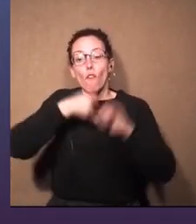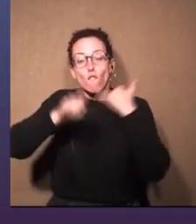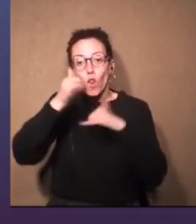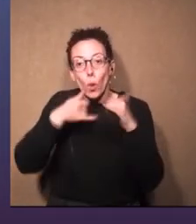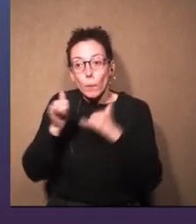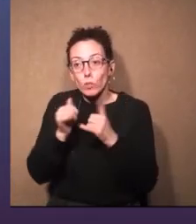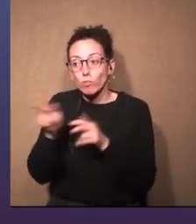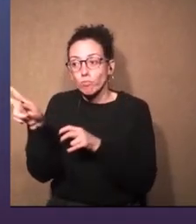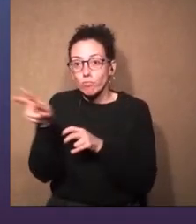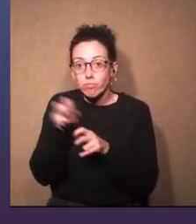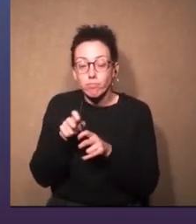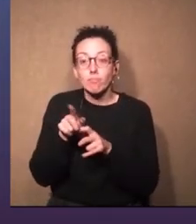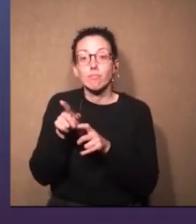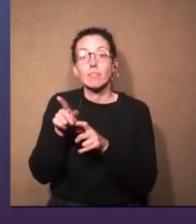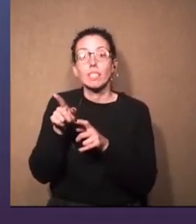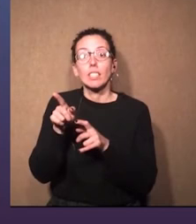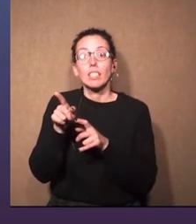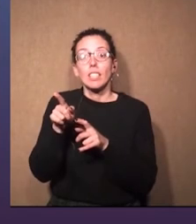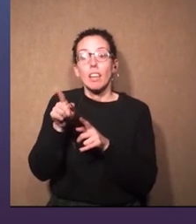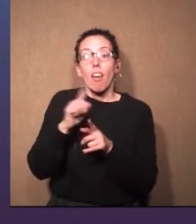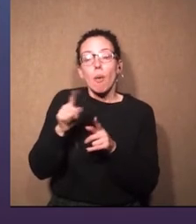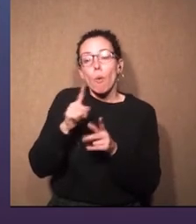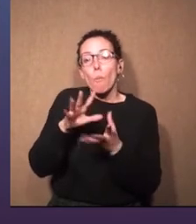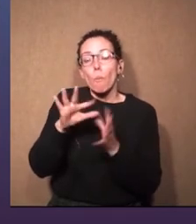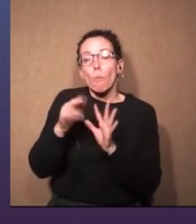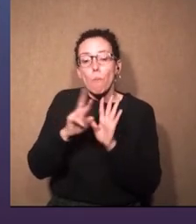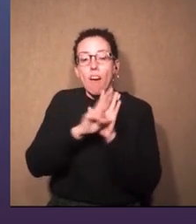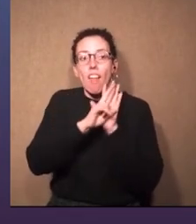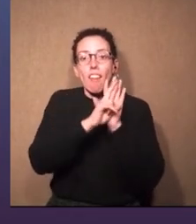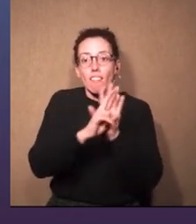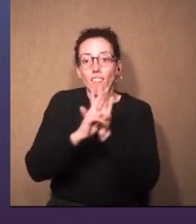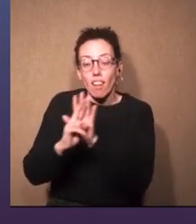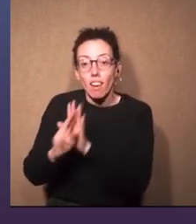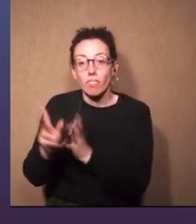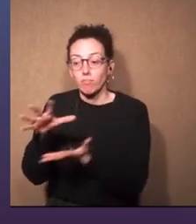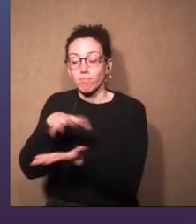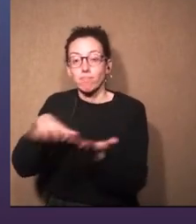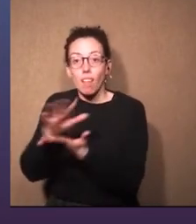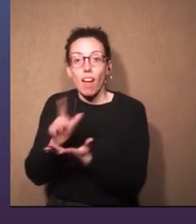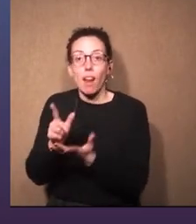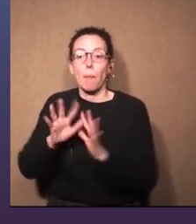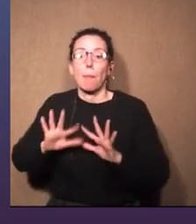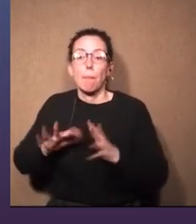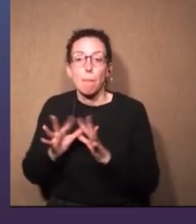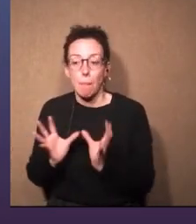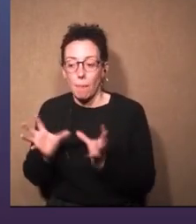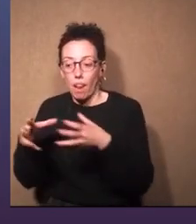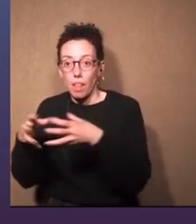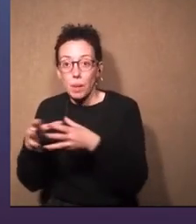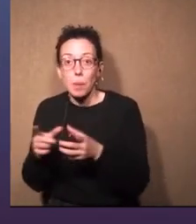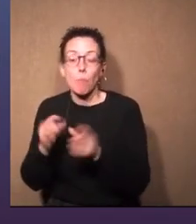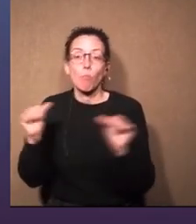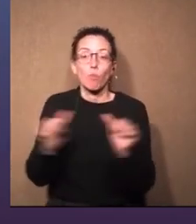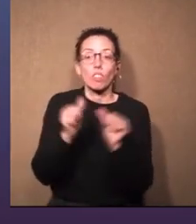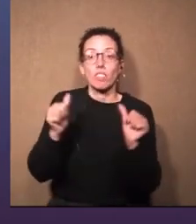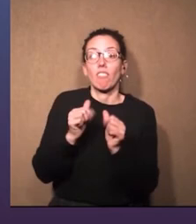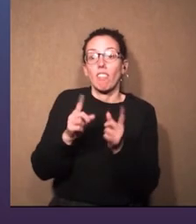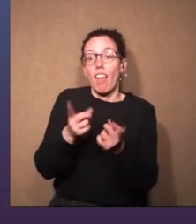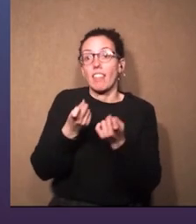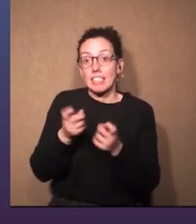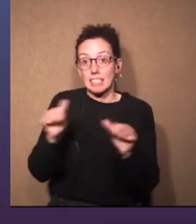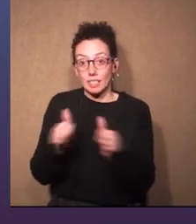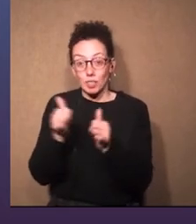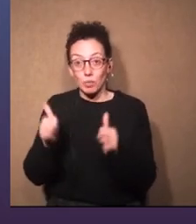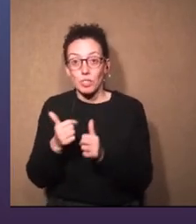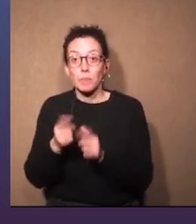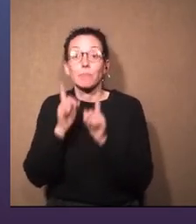que se utiliza y se toma como referente de todas las áreas para armar equipos y las actividades